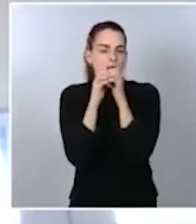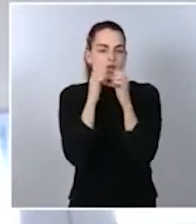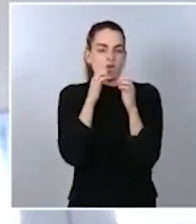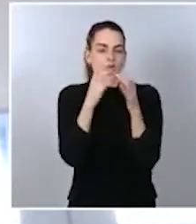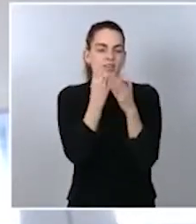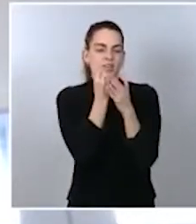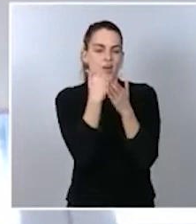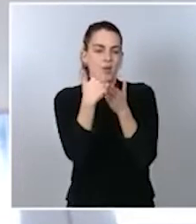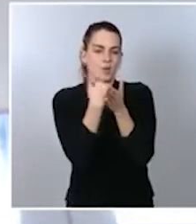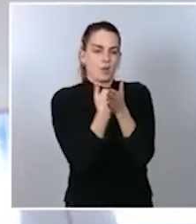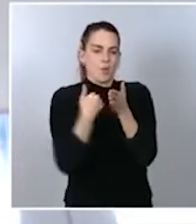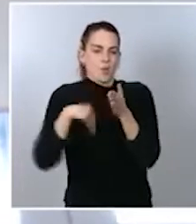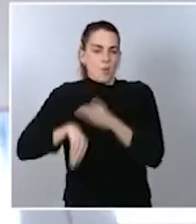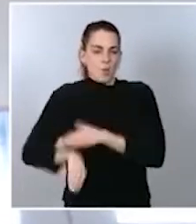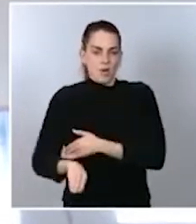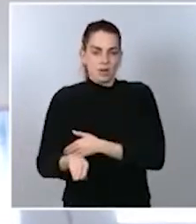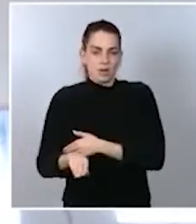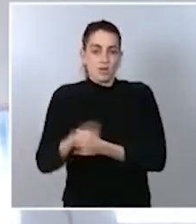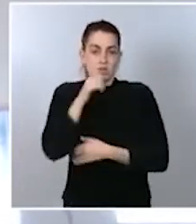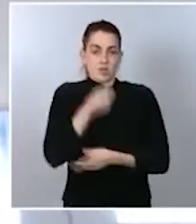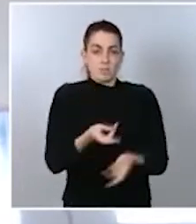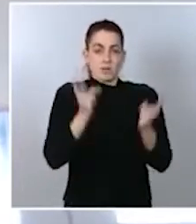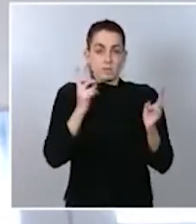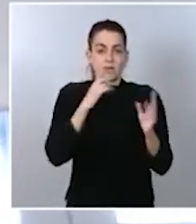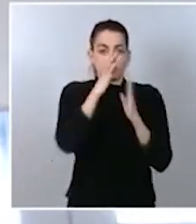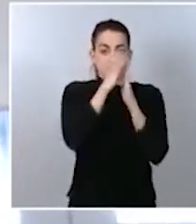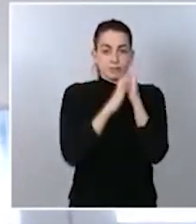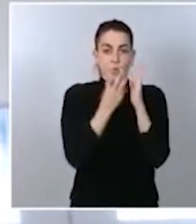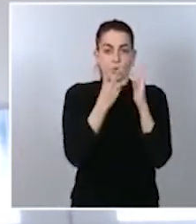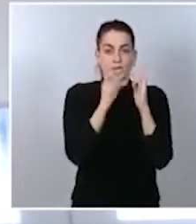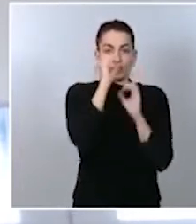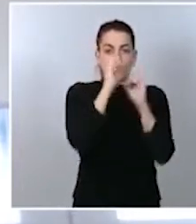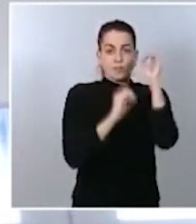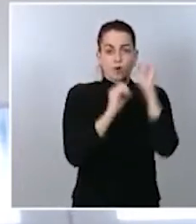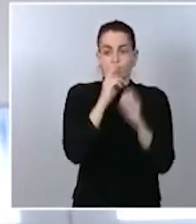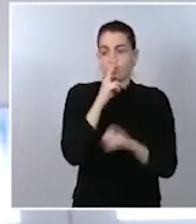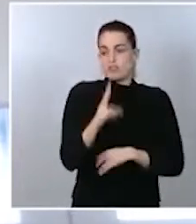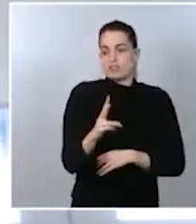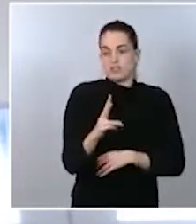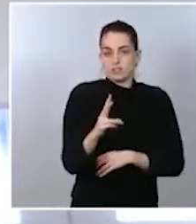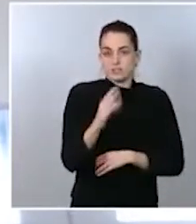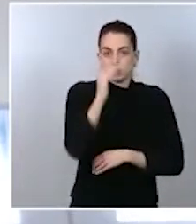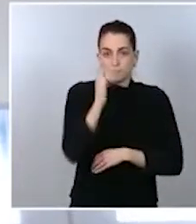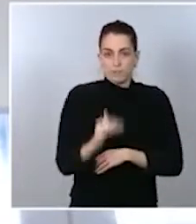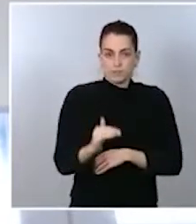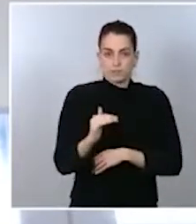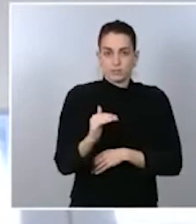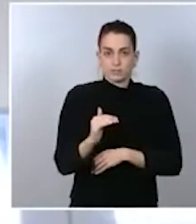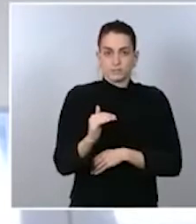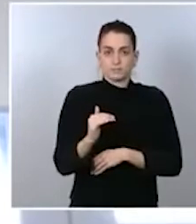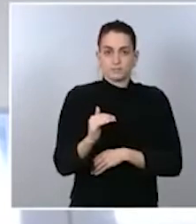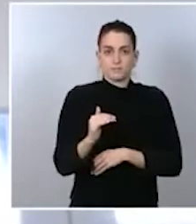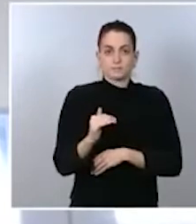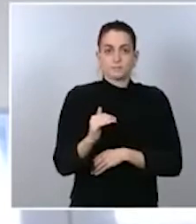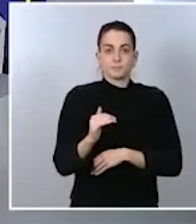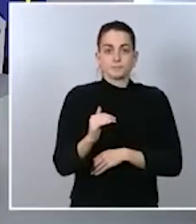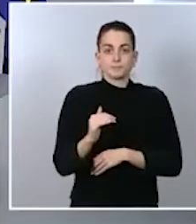permite que se haya bajado precisamente un 40% en dos años esa factura de la luz. A Salvadorilla le quería